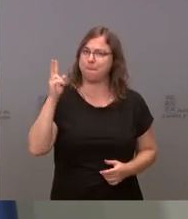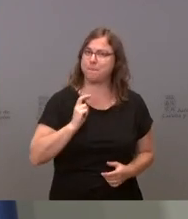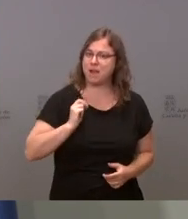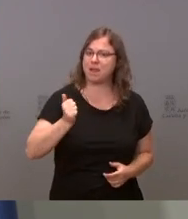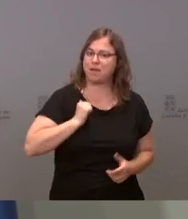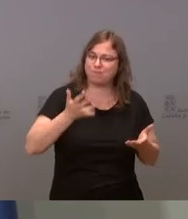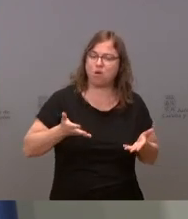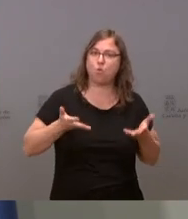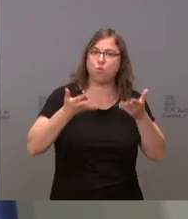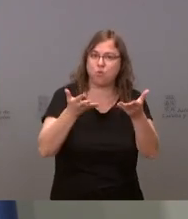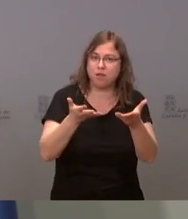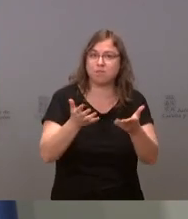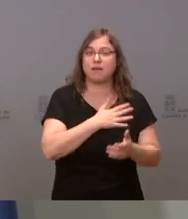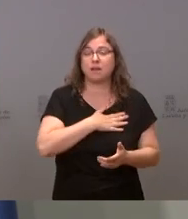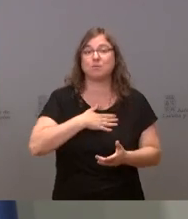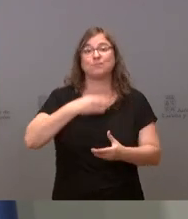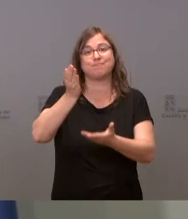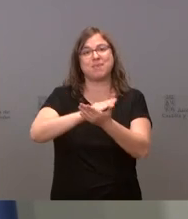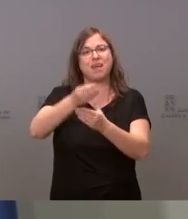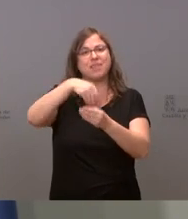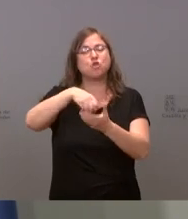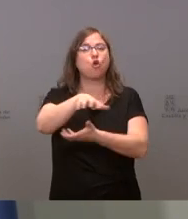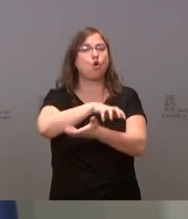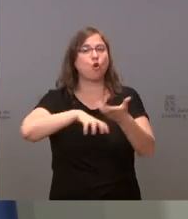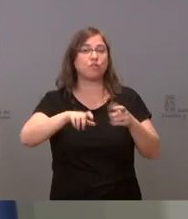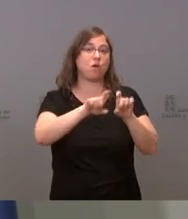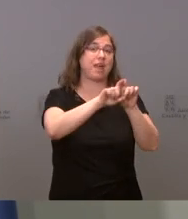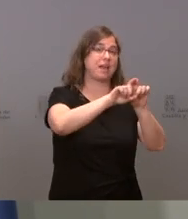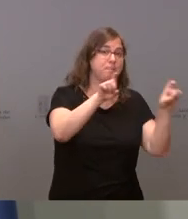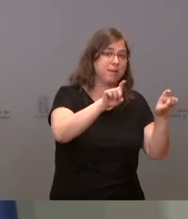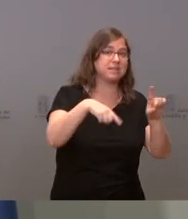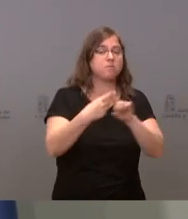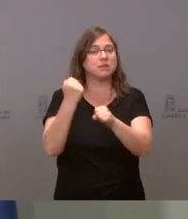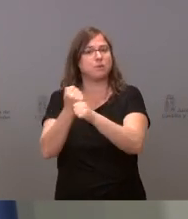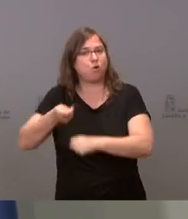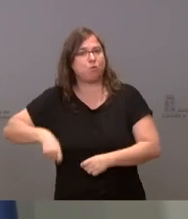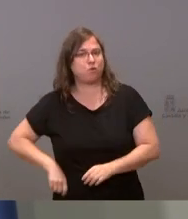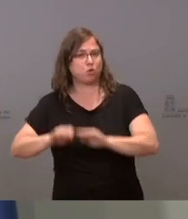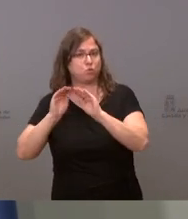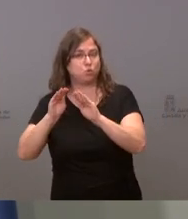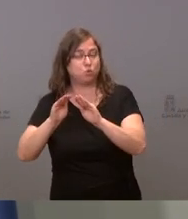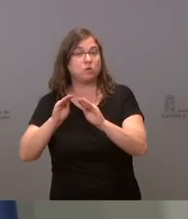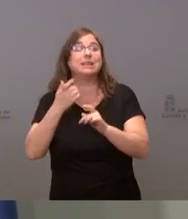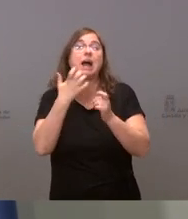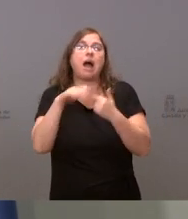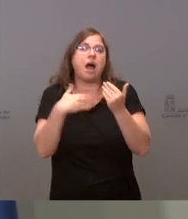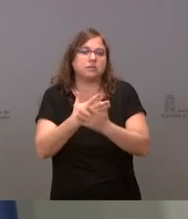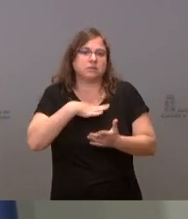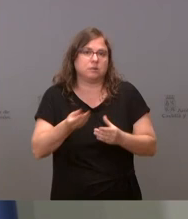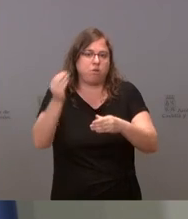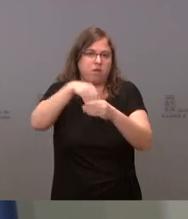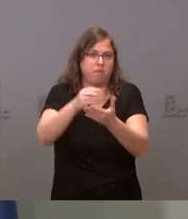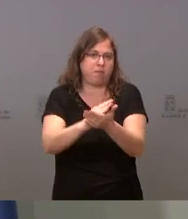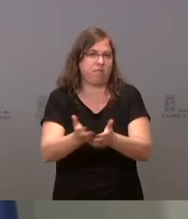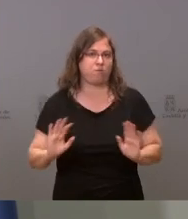en este sentido en un conflicto entre la empresa y sus trabajadores hasta donde nosotros podemos hacerlo.